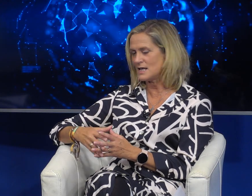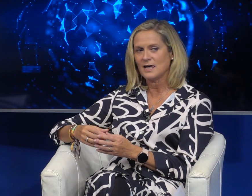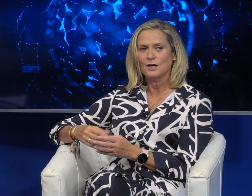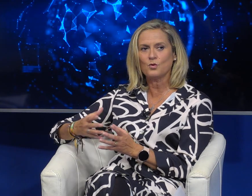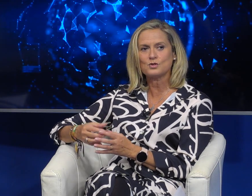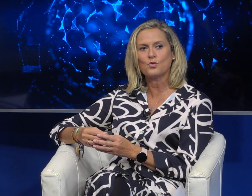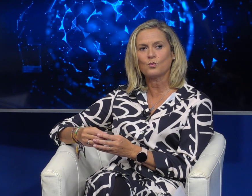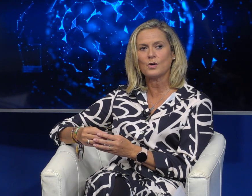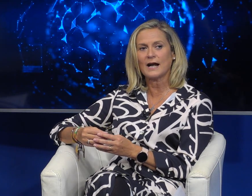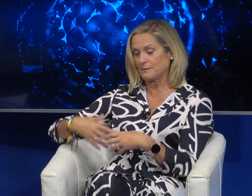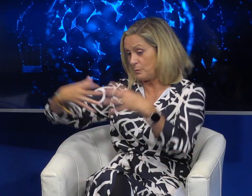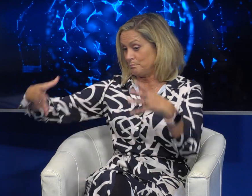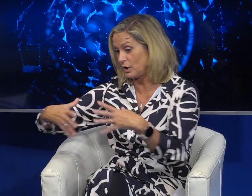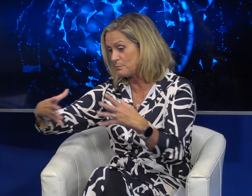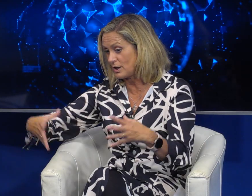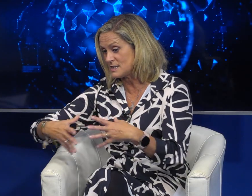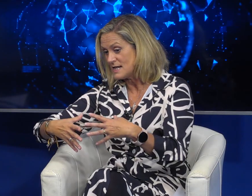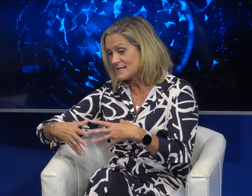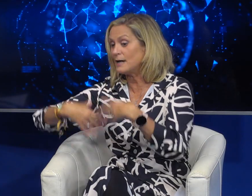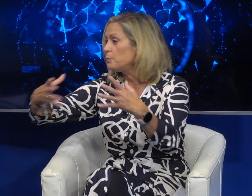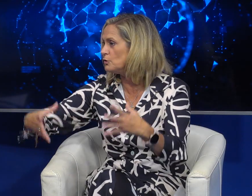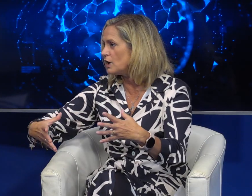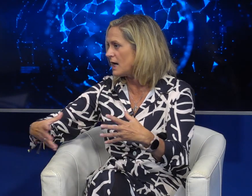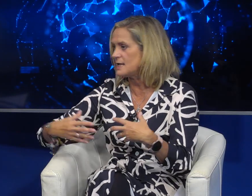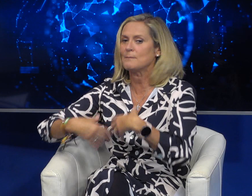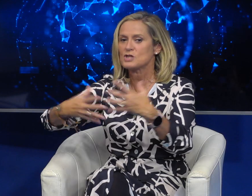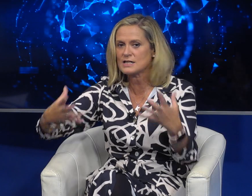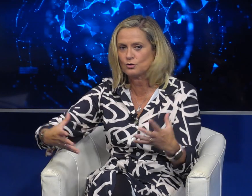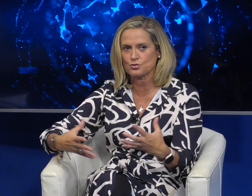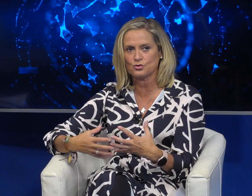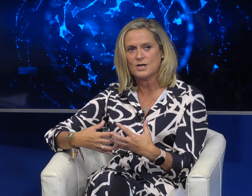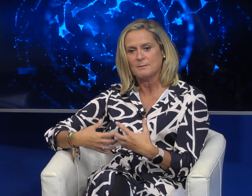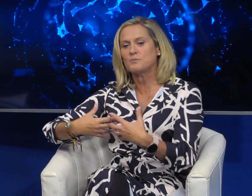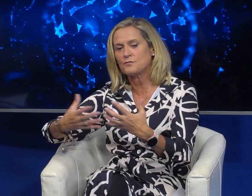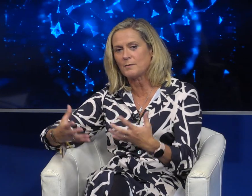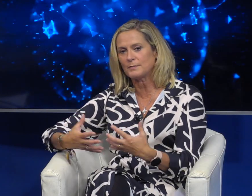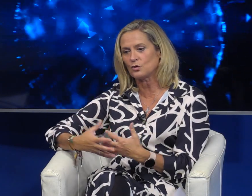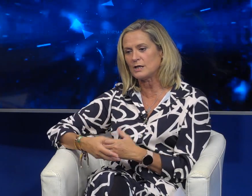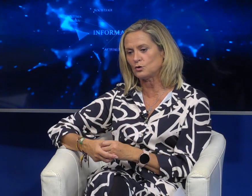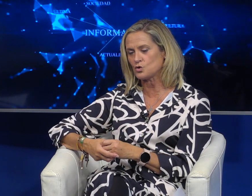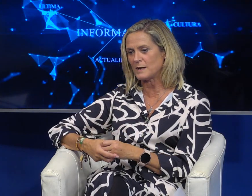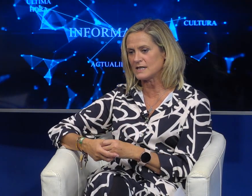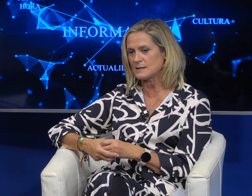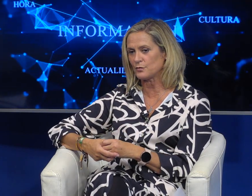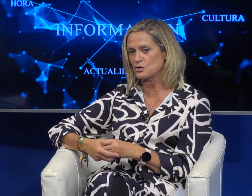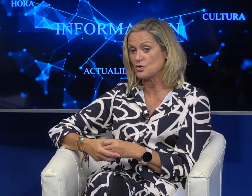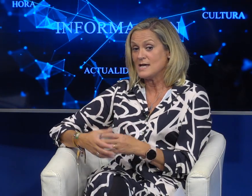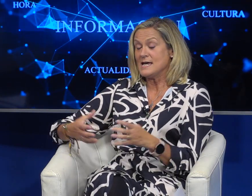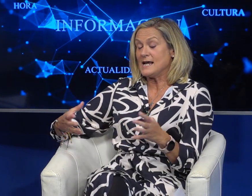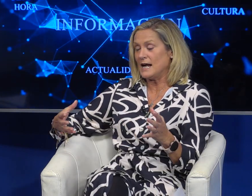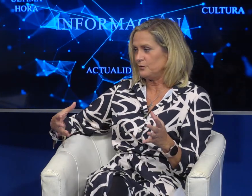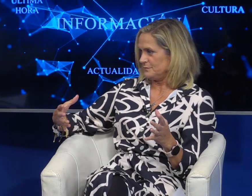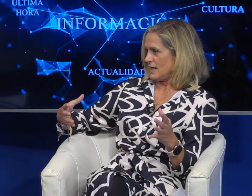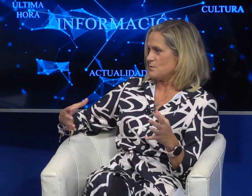de estas de UBES UBES, ¿por qué? Porque es sacar un pueblo entero a la calle y vamos a ser todos, vamos a formar todos parte de este proceso.